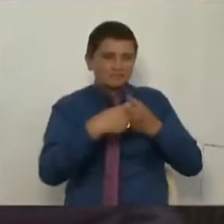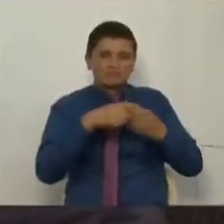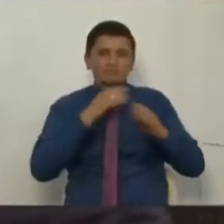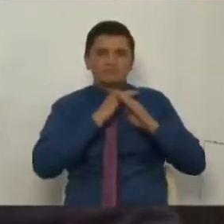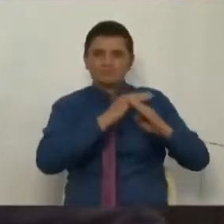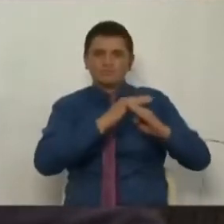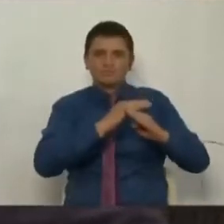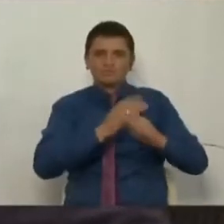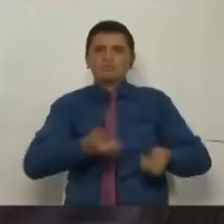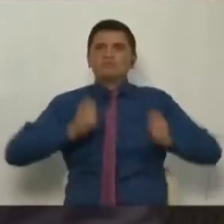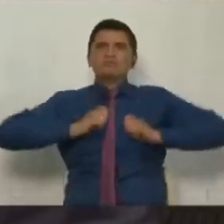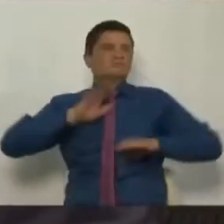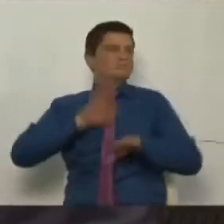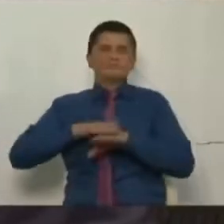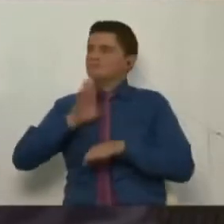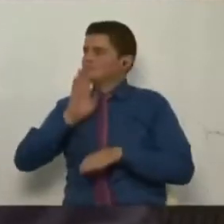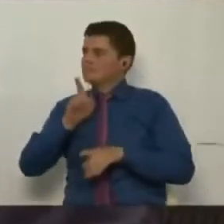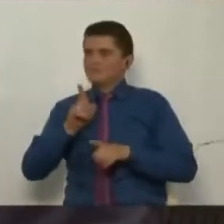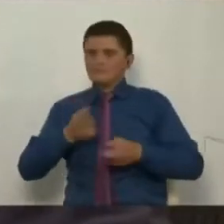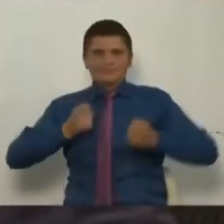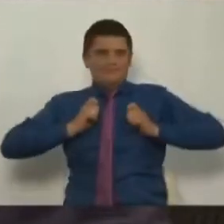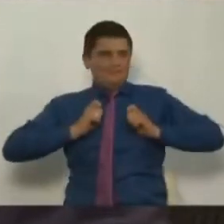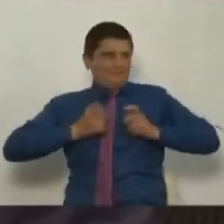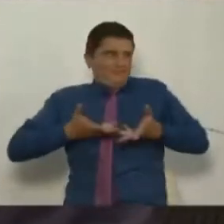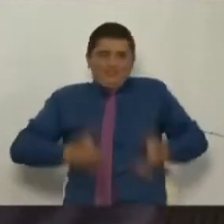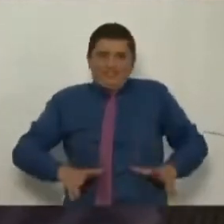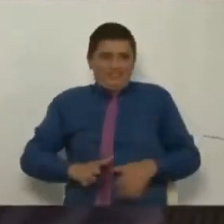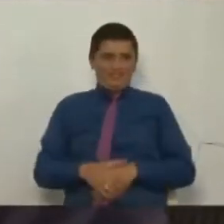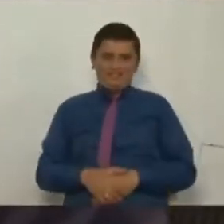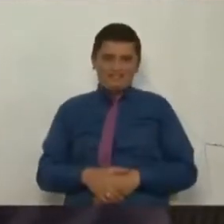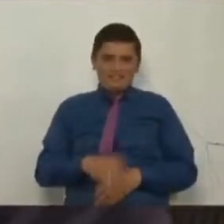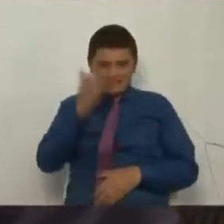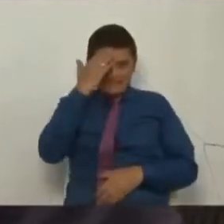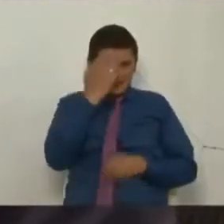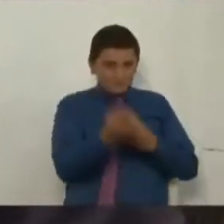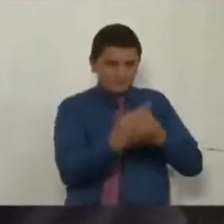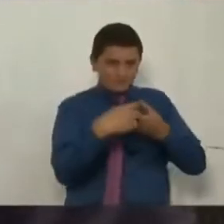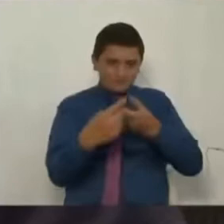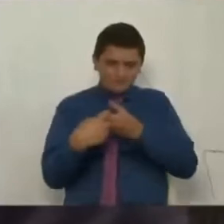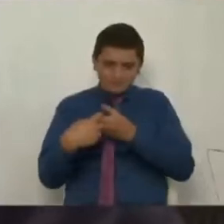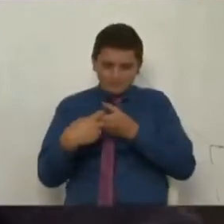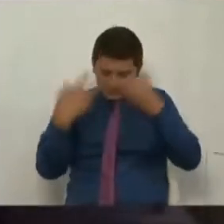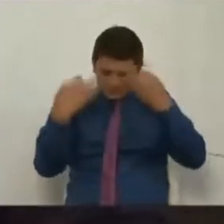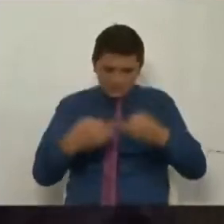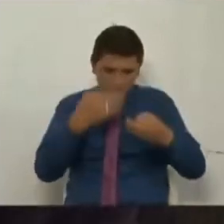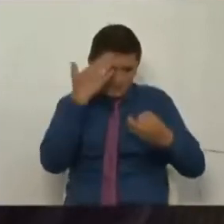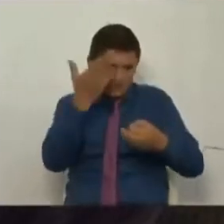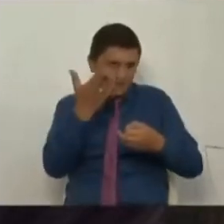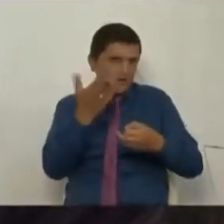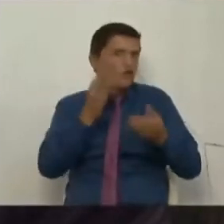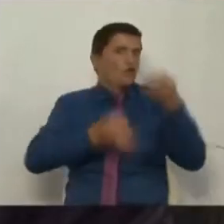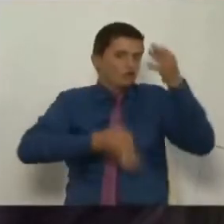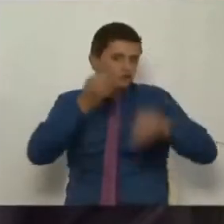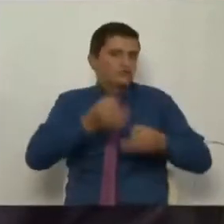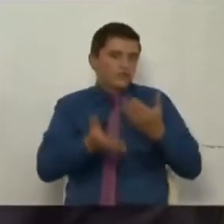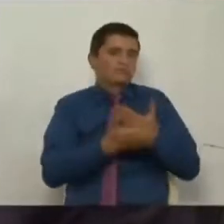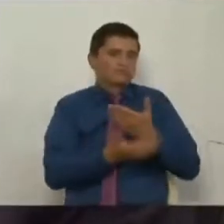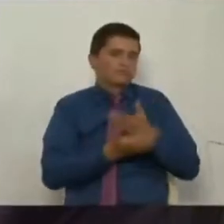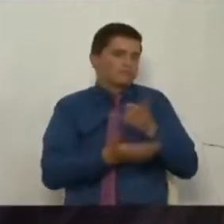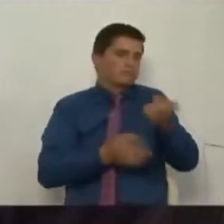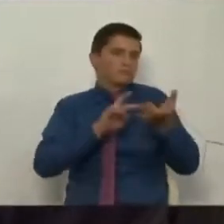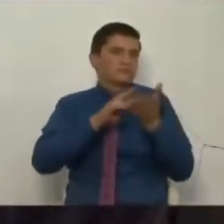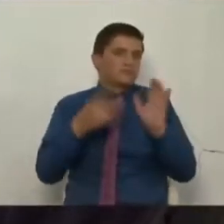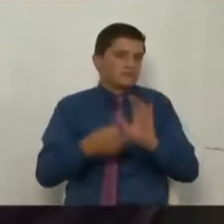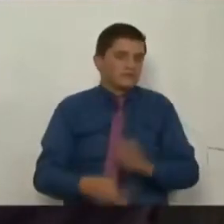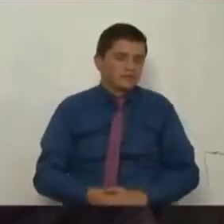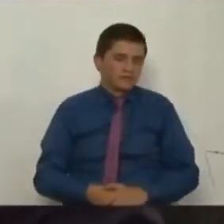que las curules son un acto de justicia, en el fondo. Claro, unos dicen su